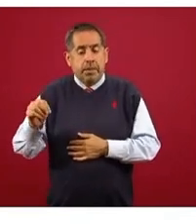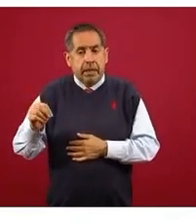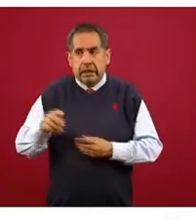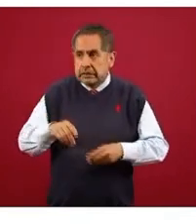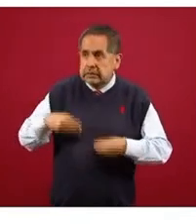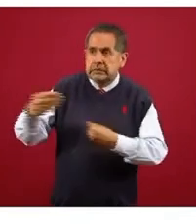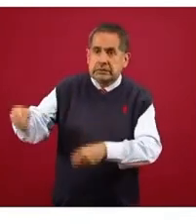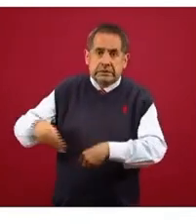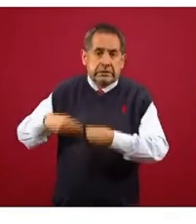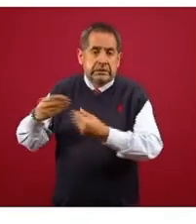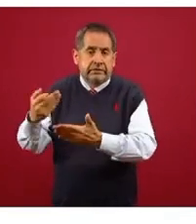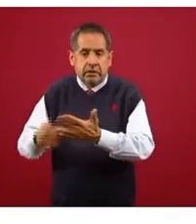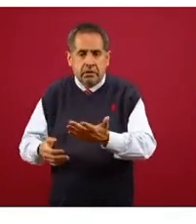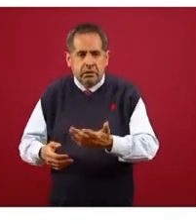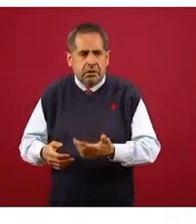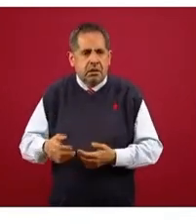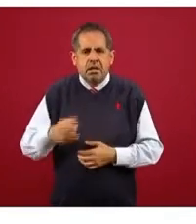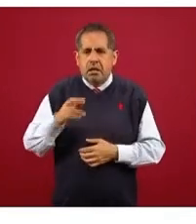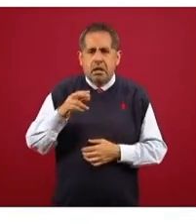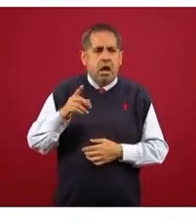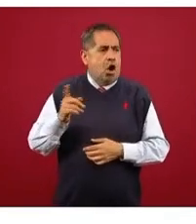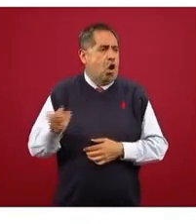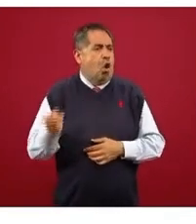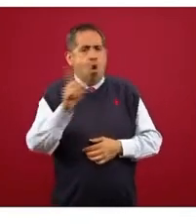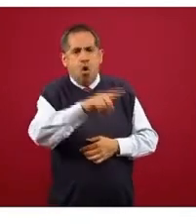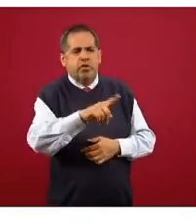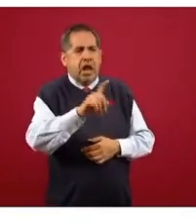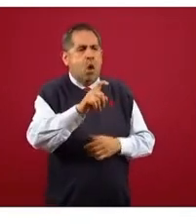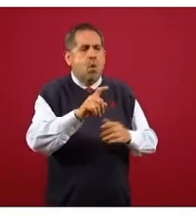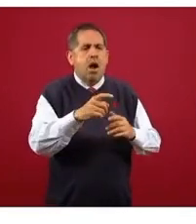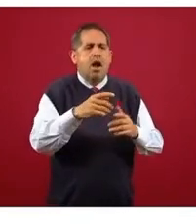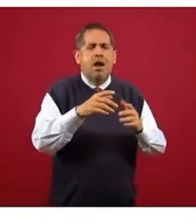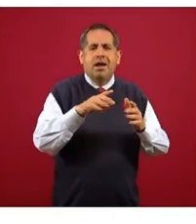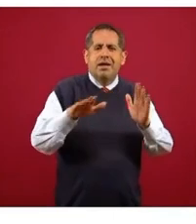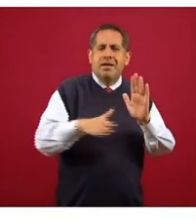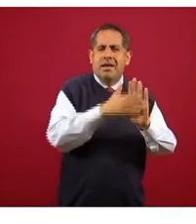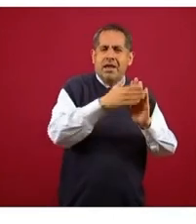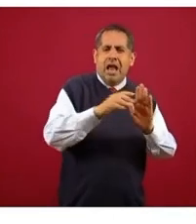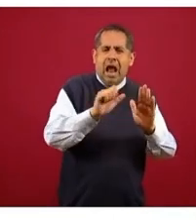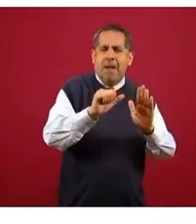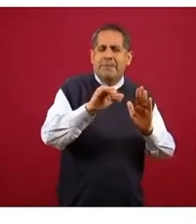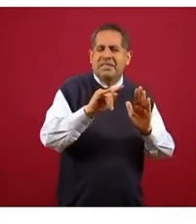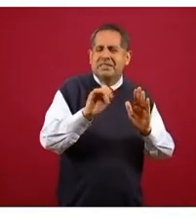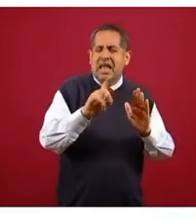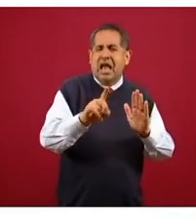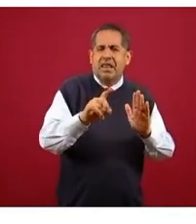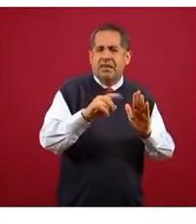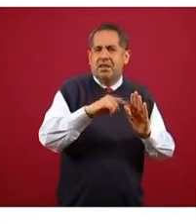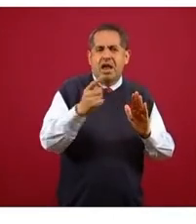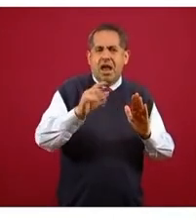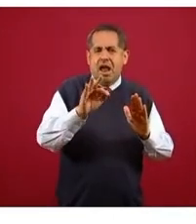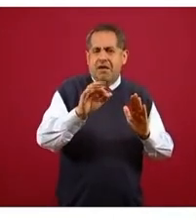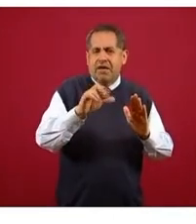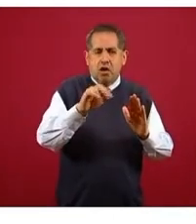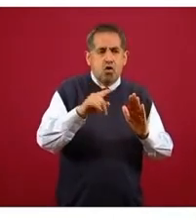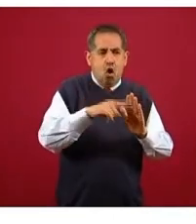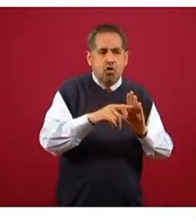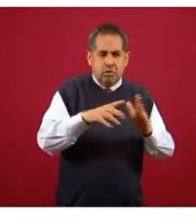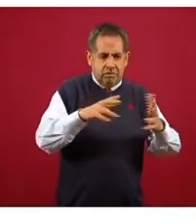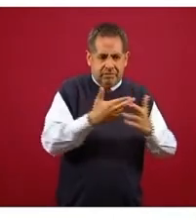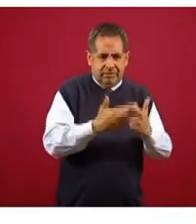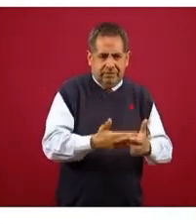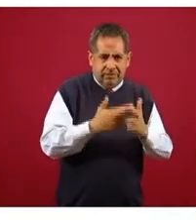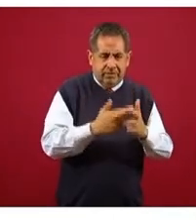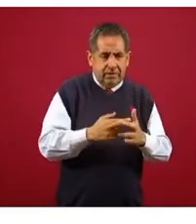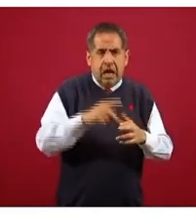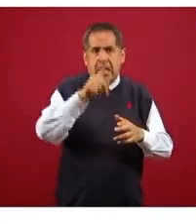Hay gente que dice, ¿por qué no pagan con el agua de la presa, la amistad y el falcón? Porque en la amistad y falcón, que son presas que compartimos,